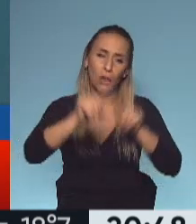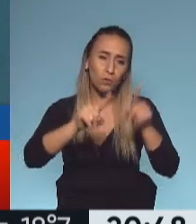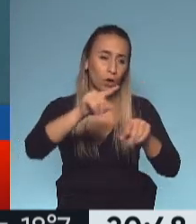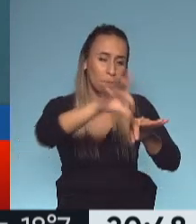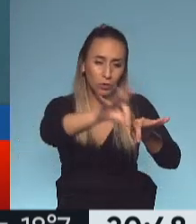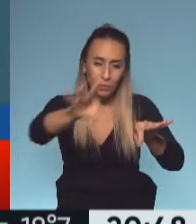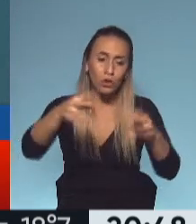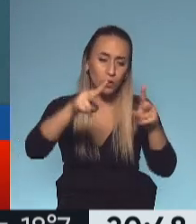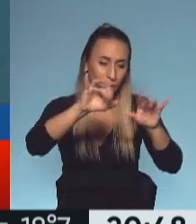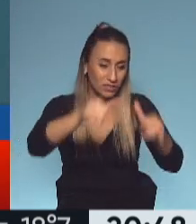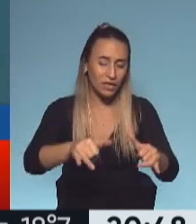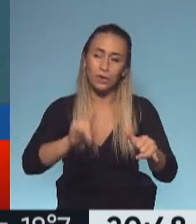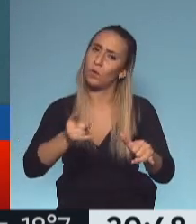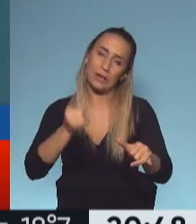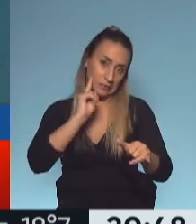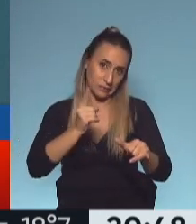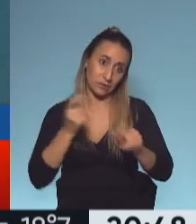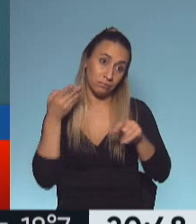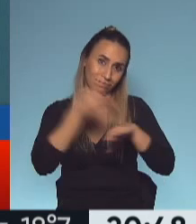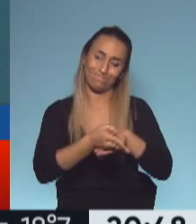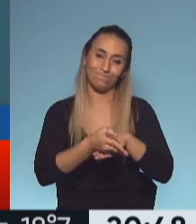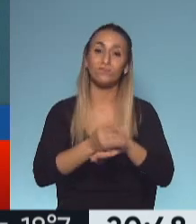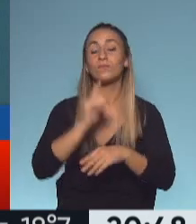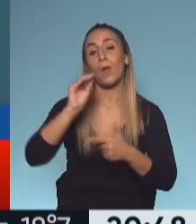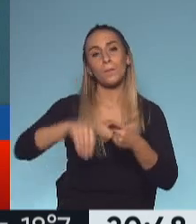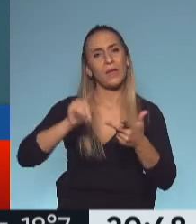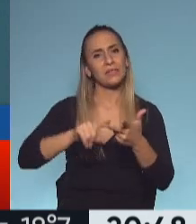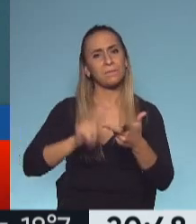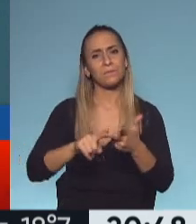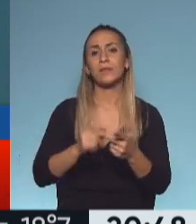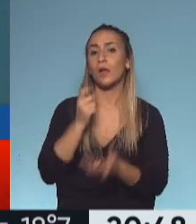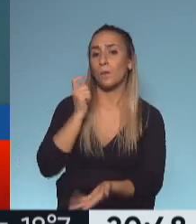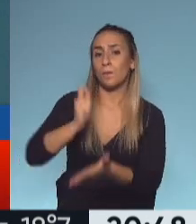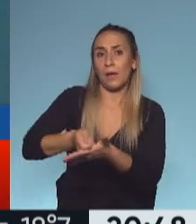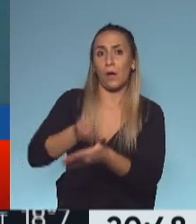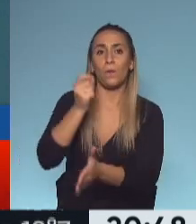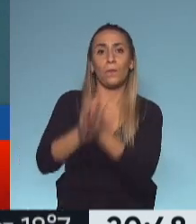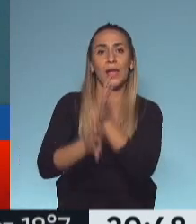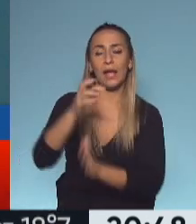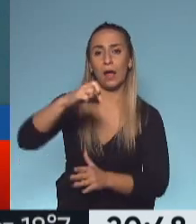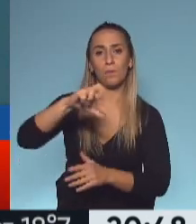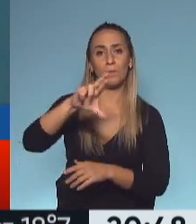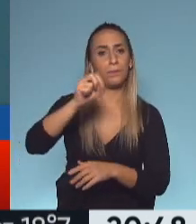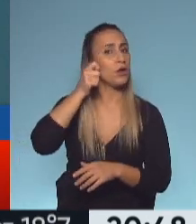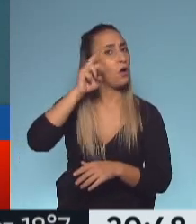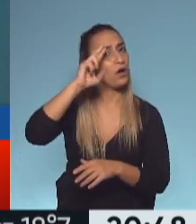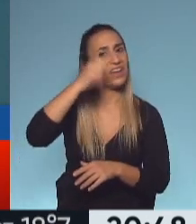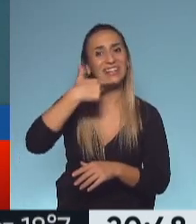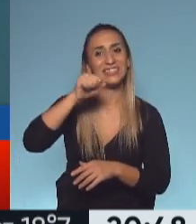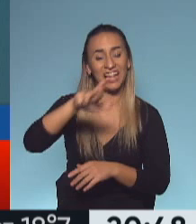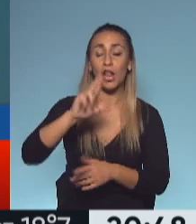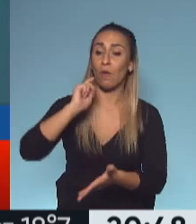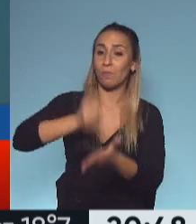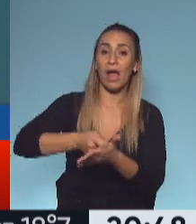peligroso. También tenemos la extensión del pago de las becas Progresar, también pasan de 10 a 12 meses. Y